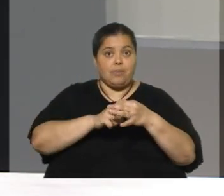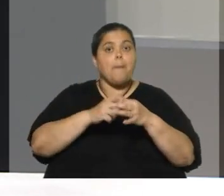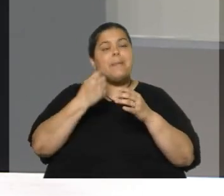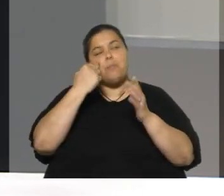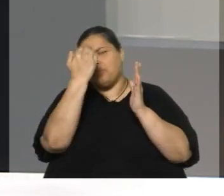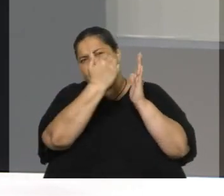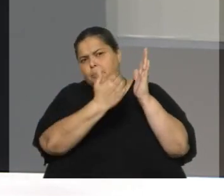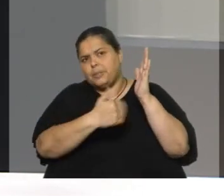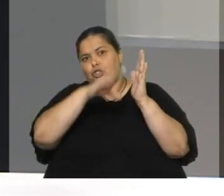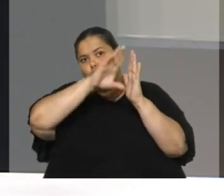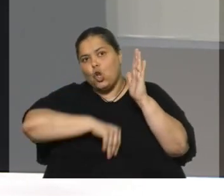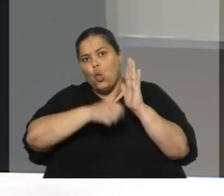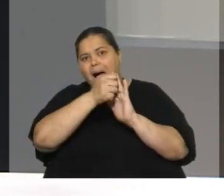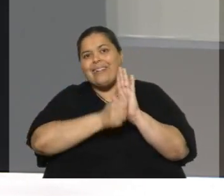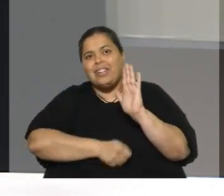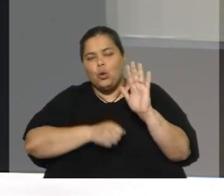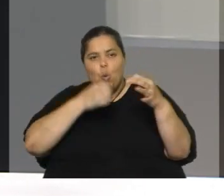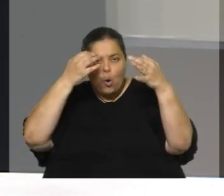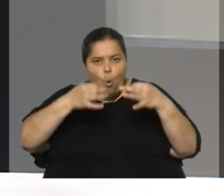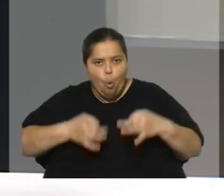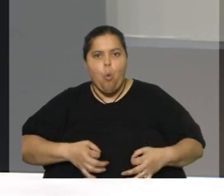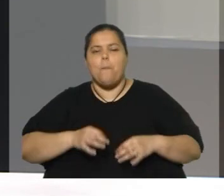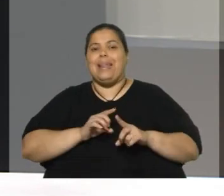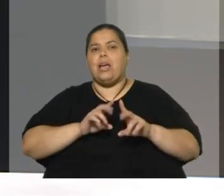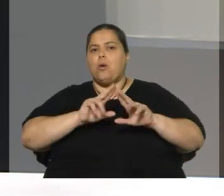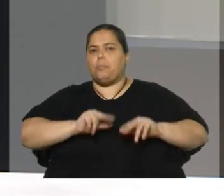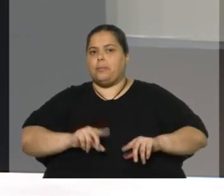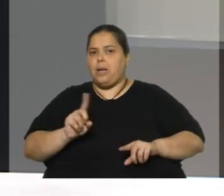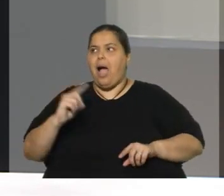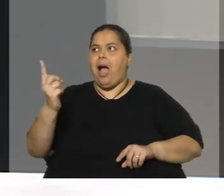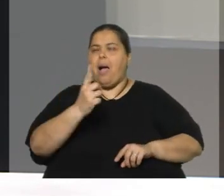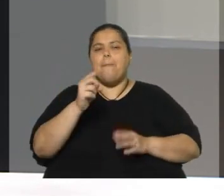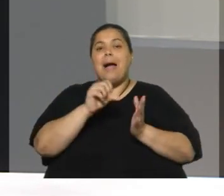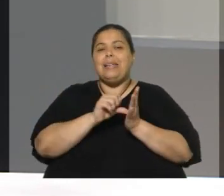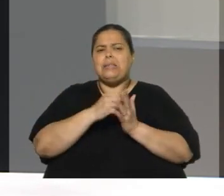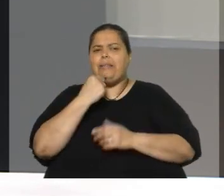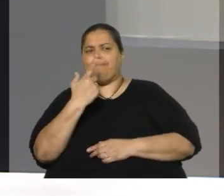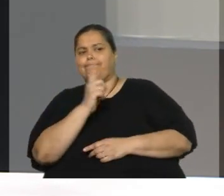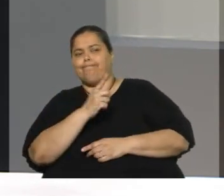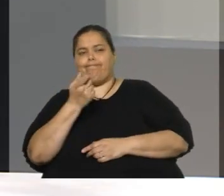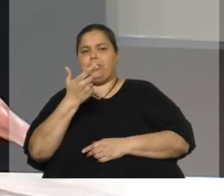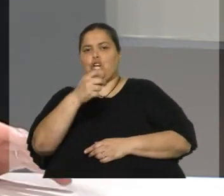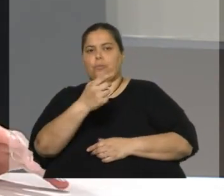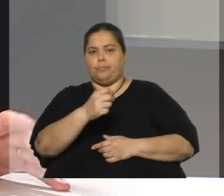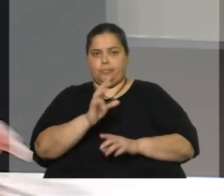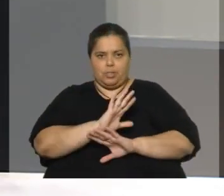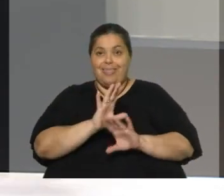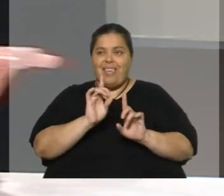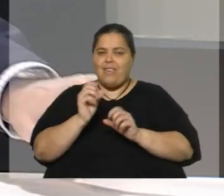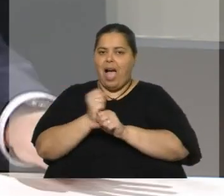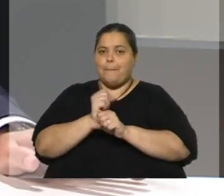todos los artículos que ya están y que no haya veto de ninguno de los países que hoy forman parte del acuerdo de los 11. Eso creemos que